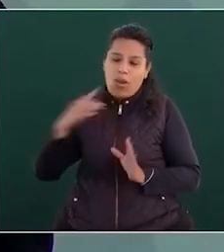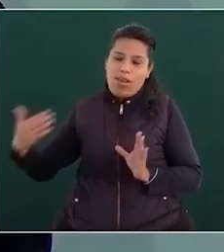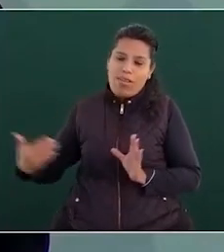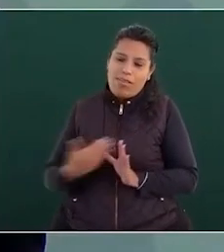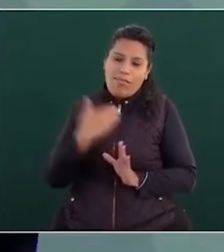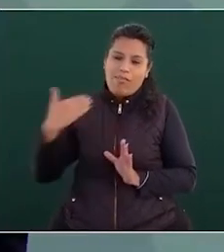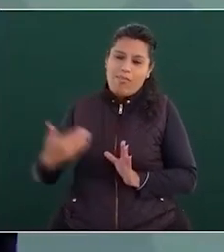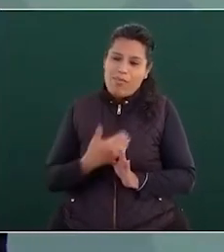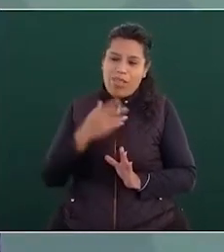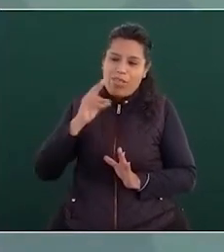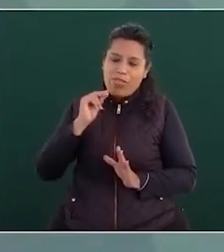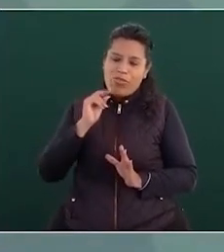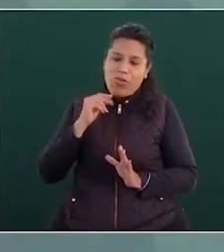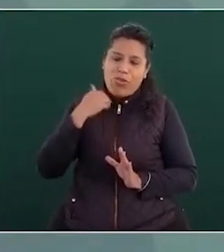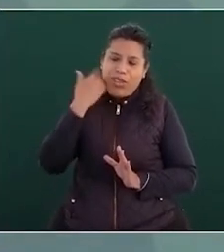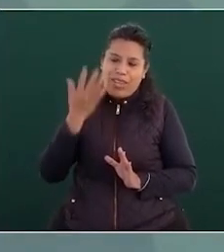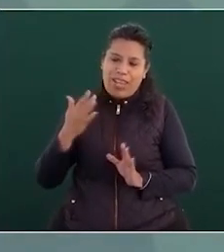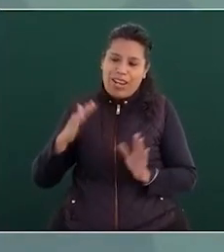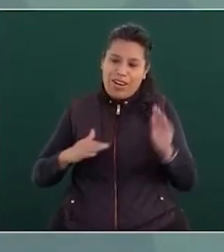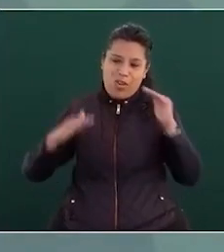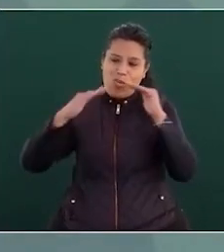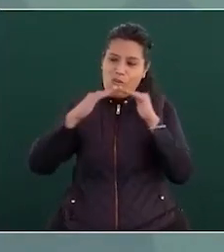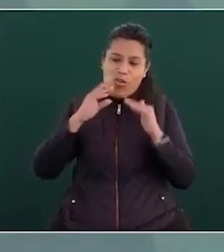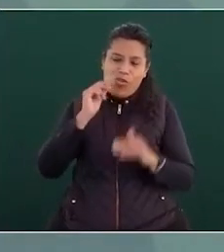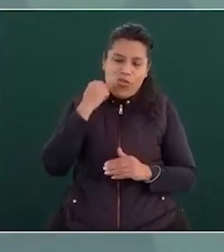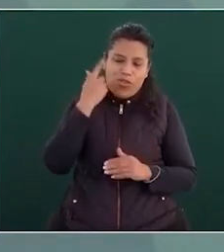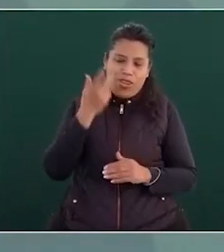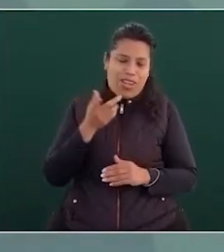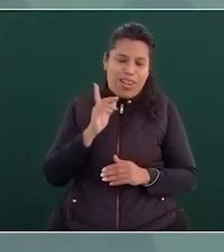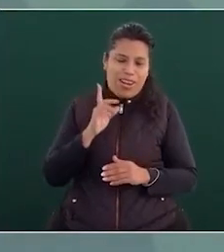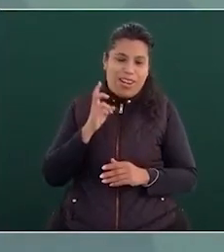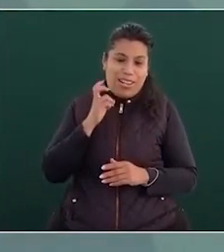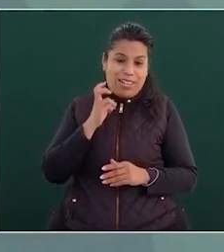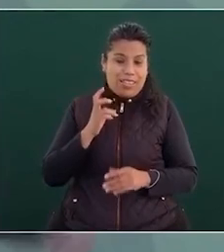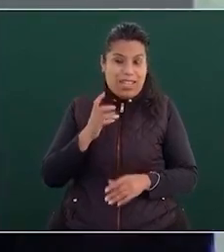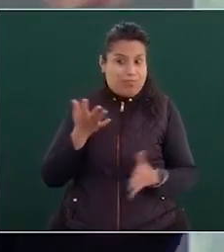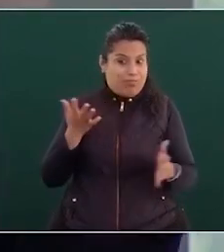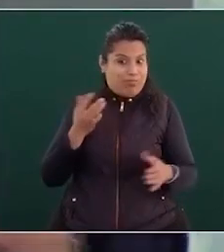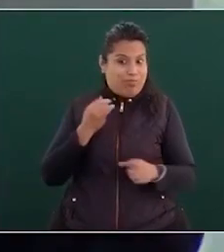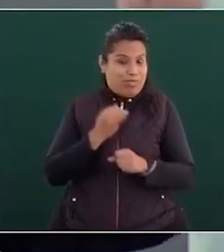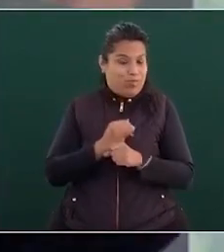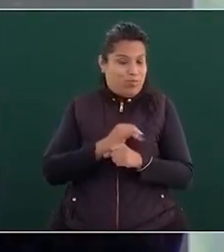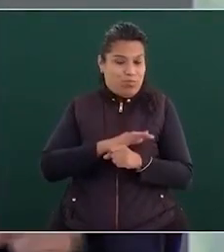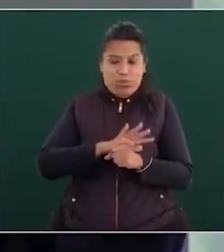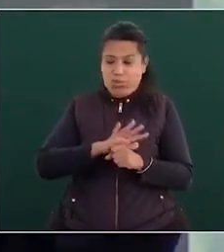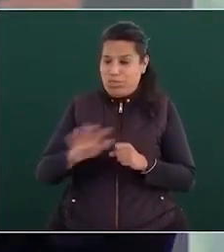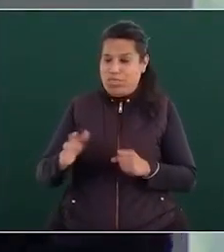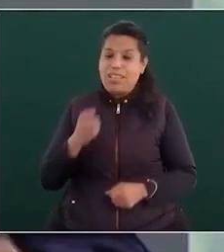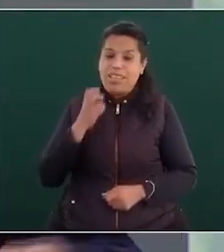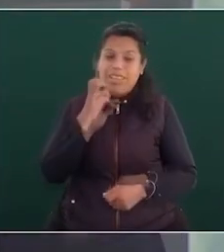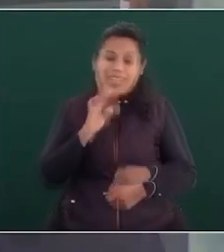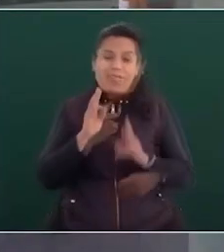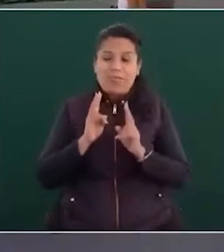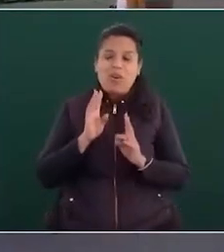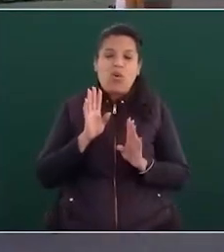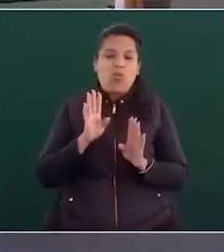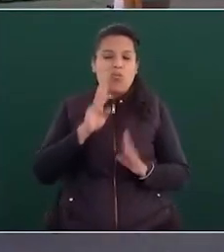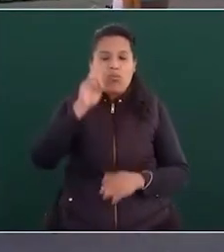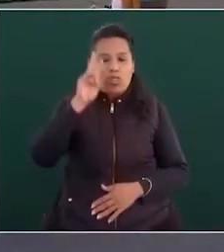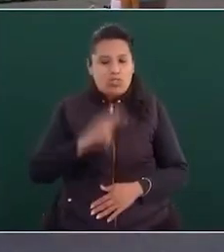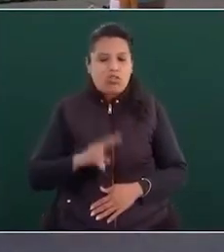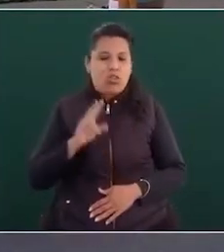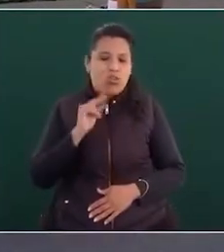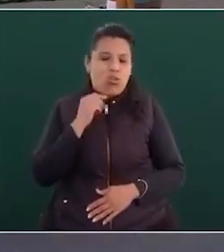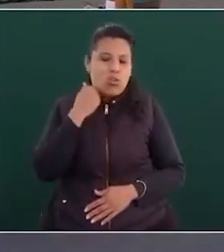mujeres y hombres increíble pero todo eso tiene que ver con la hipocresía entonces